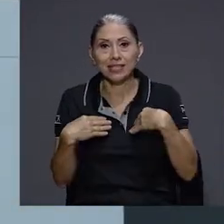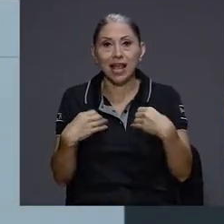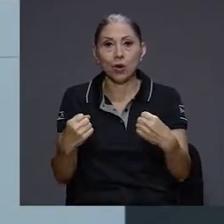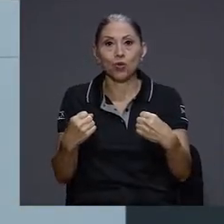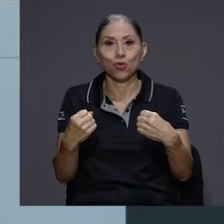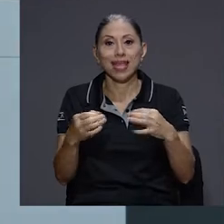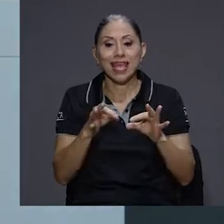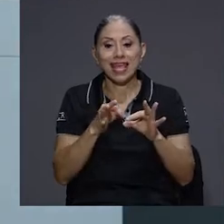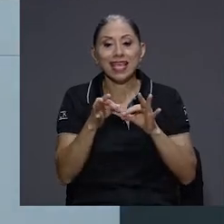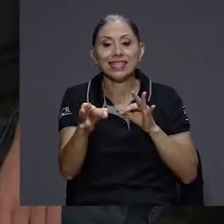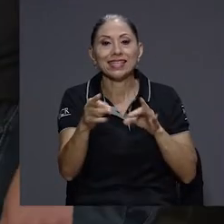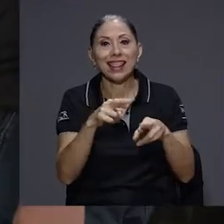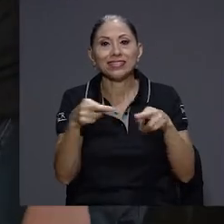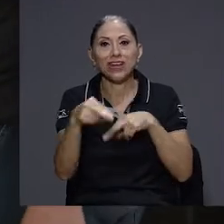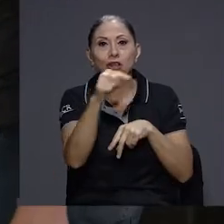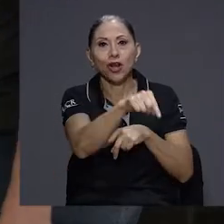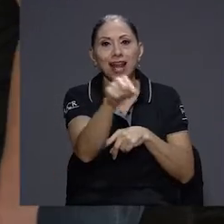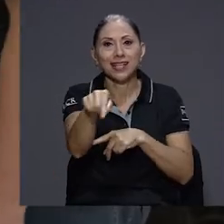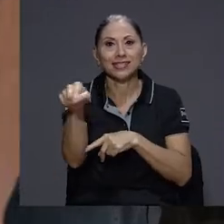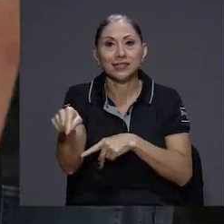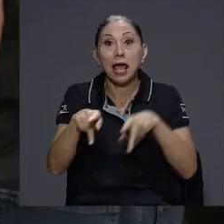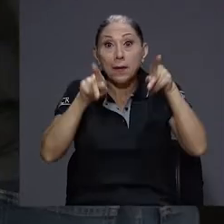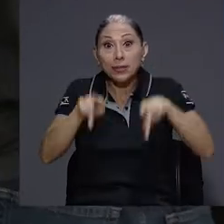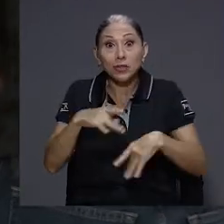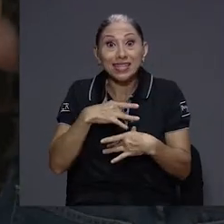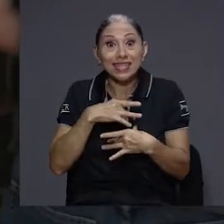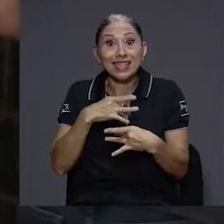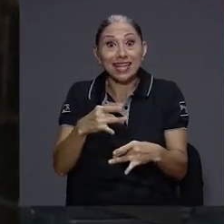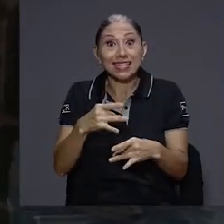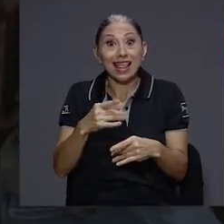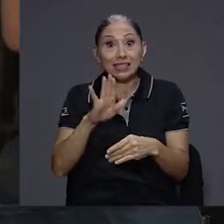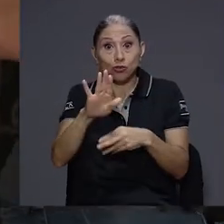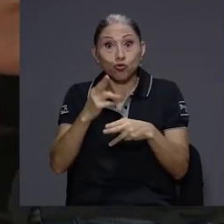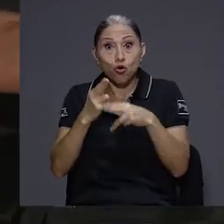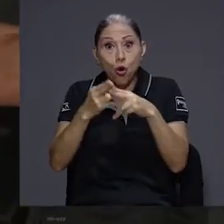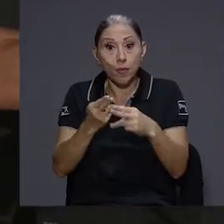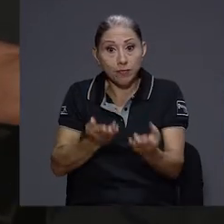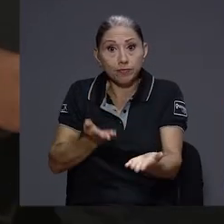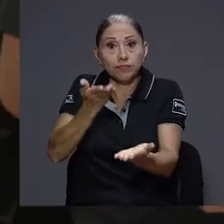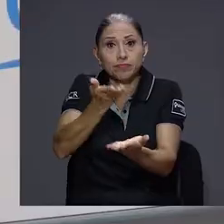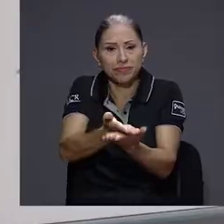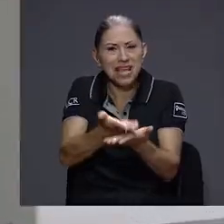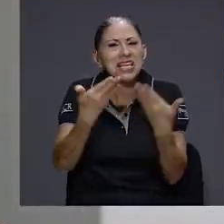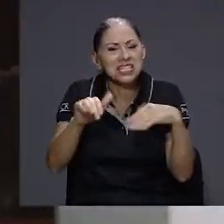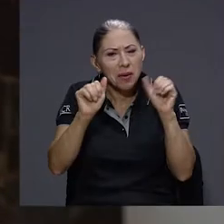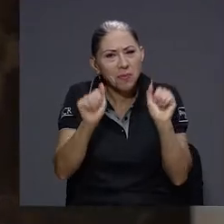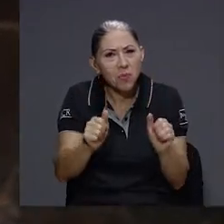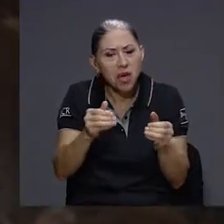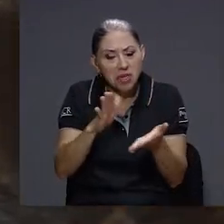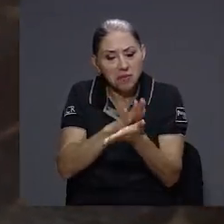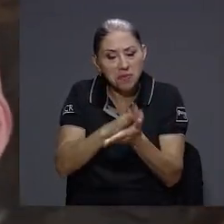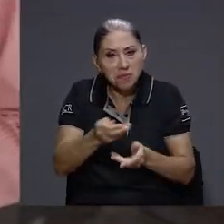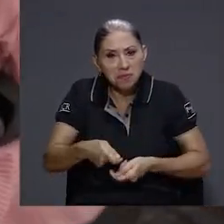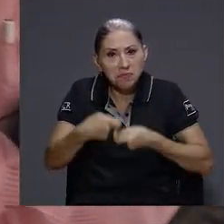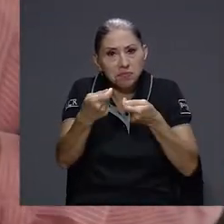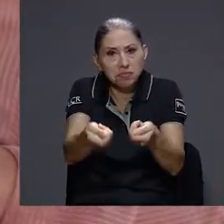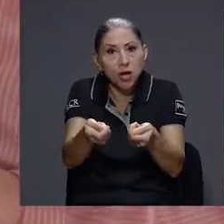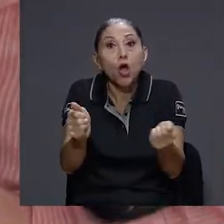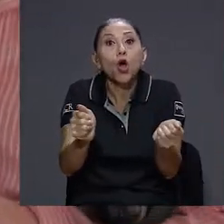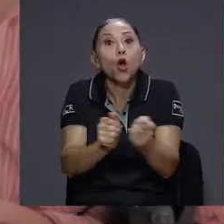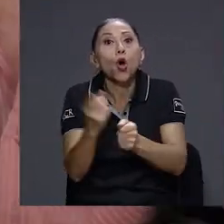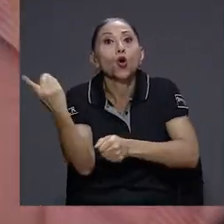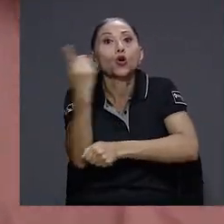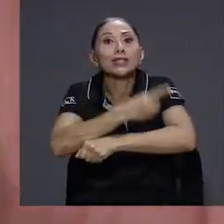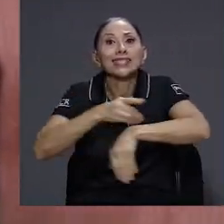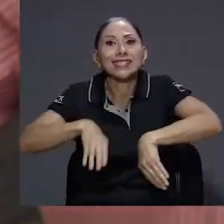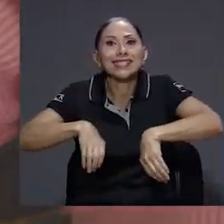y Sedes Regionales. Aquellos interesados en postularse ya pueden presentar su solicitud con cita previa y tendrán tiempo de